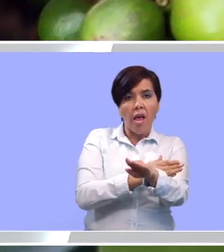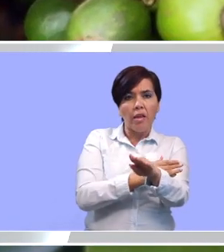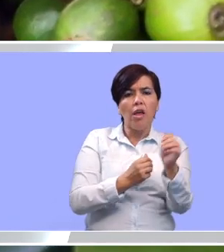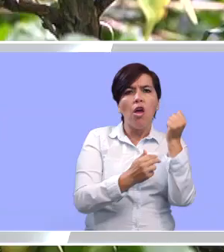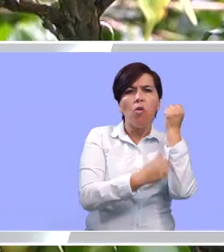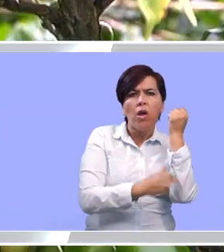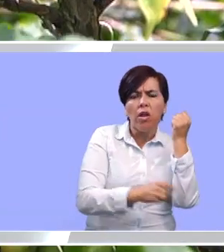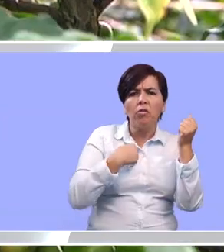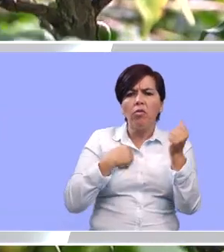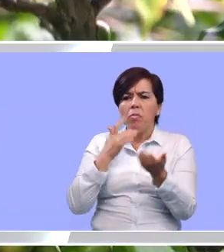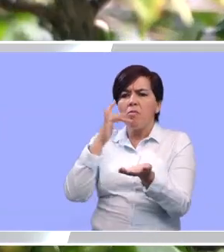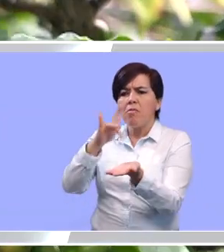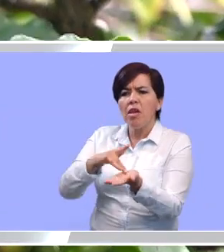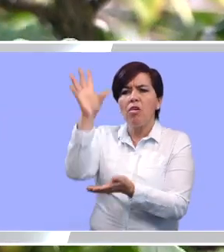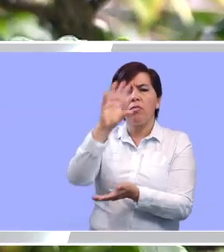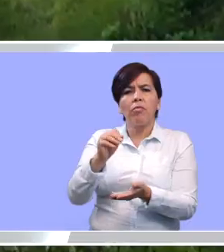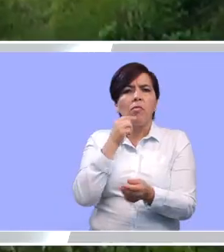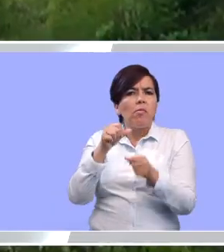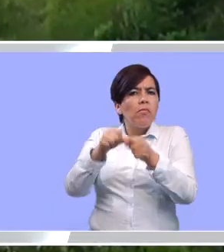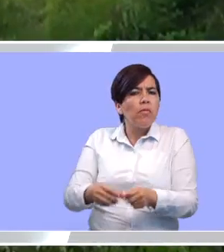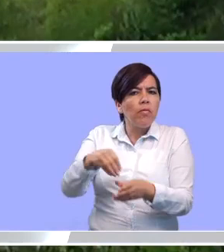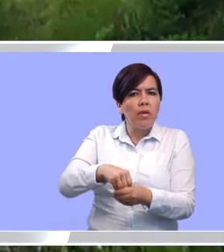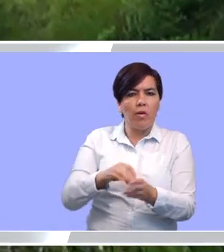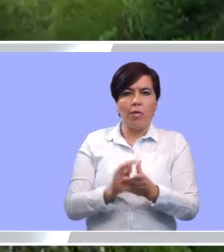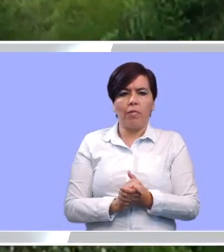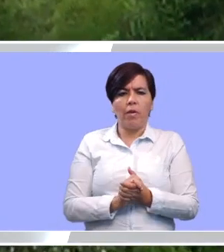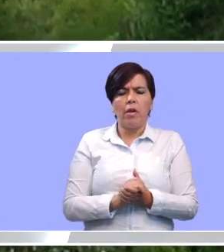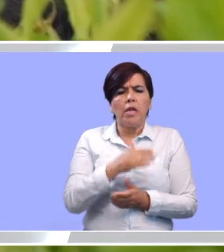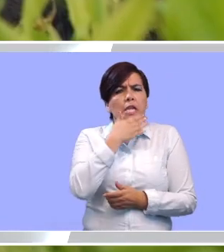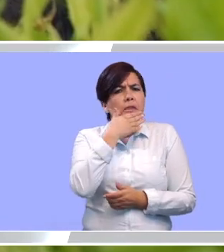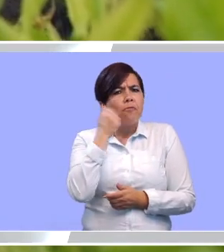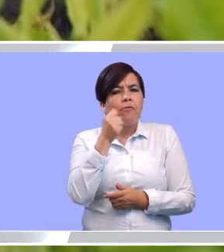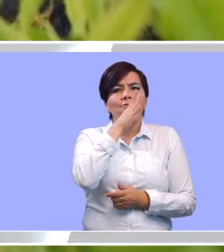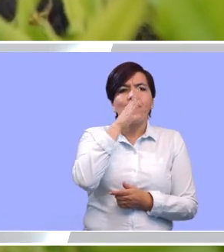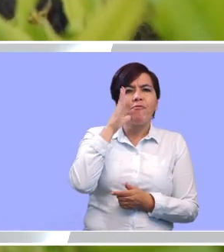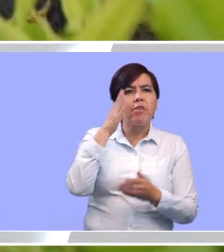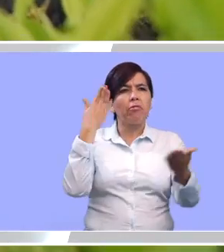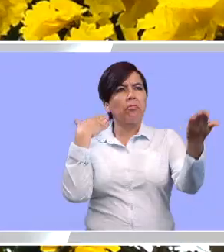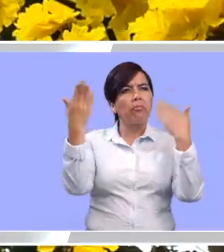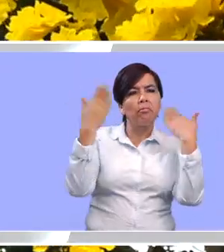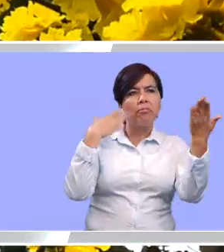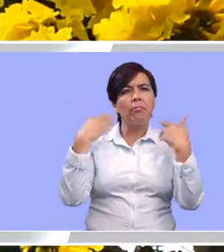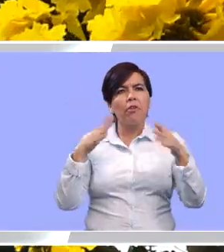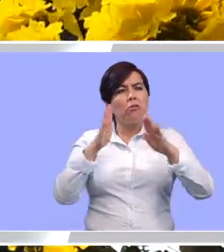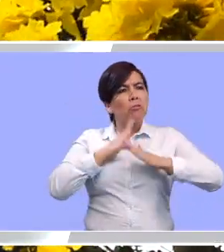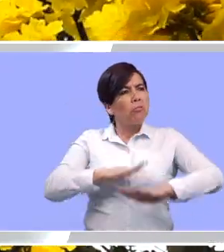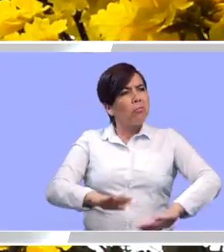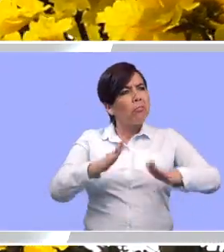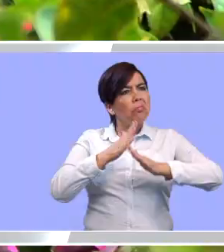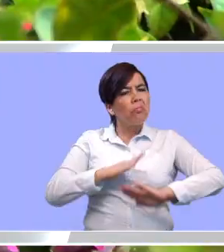lograr la platica y invertirla acá en el Quindío. Porque vivir en el campo es lo mejor, se vive mucha tranquilidad, el